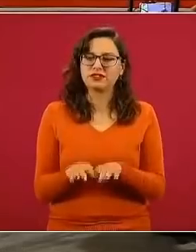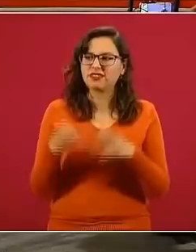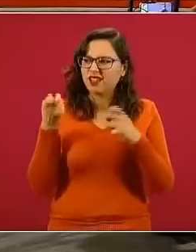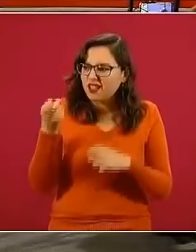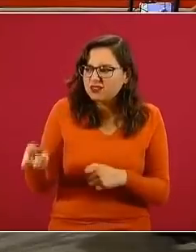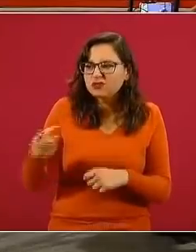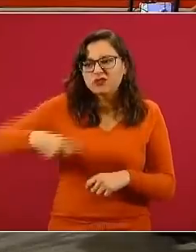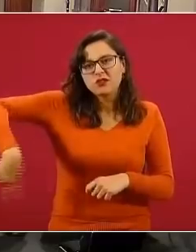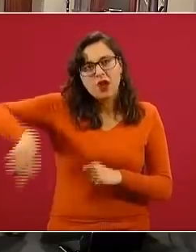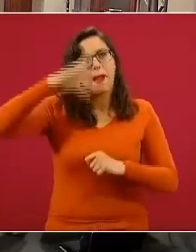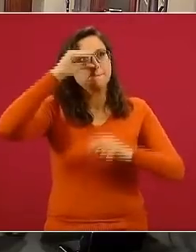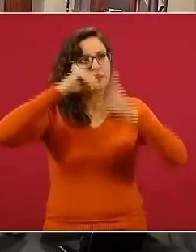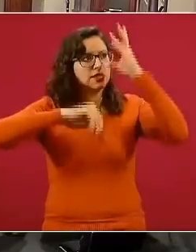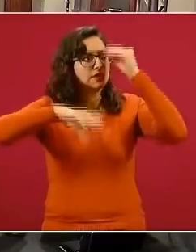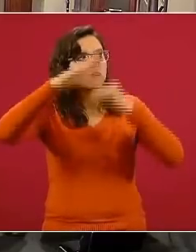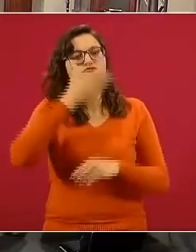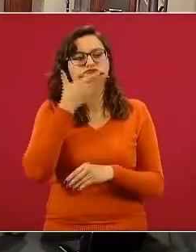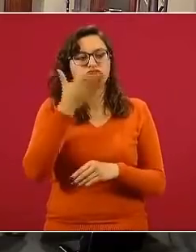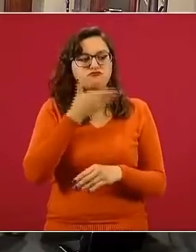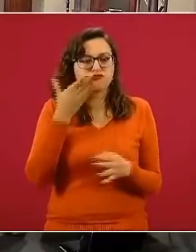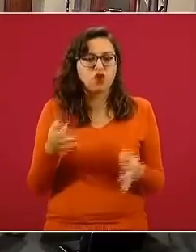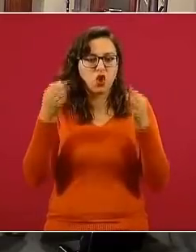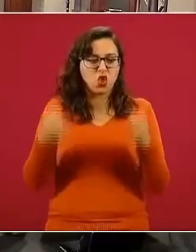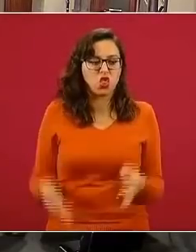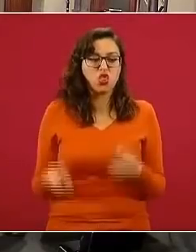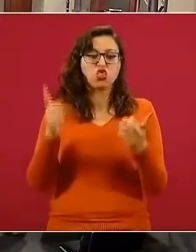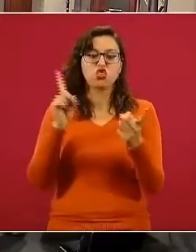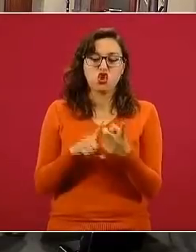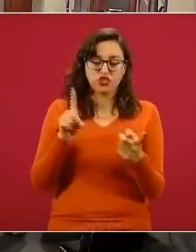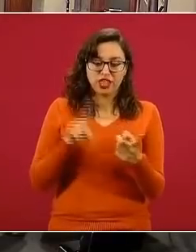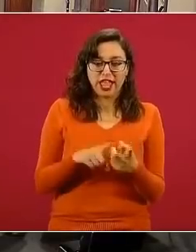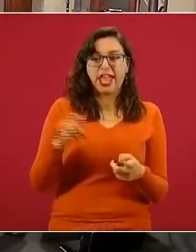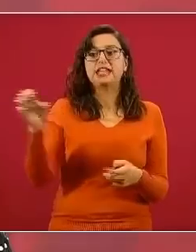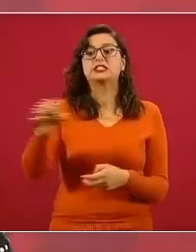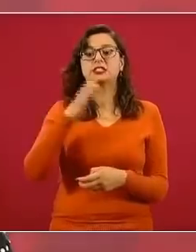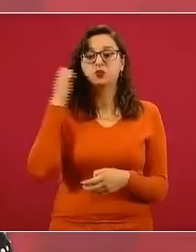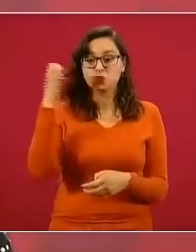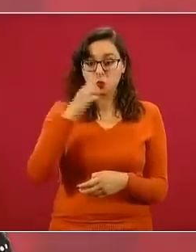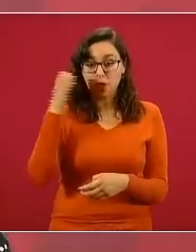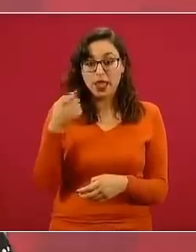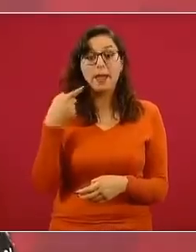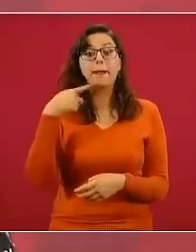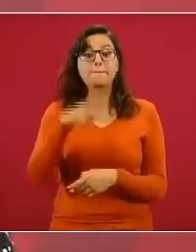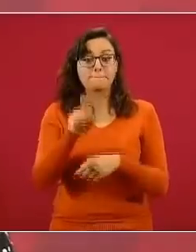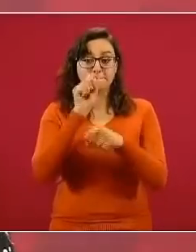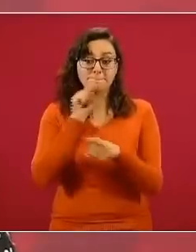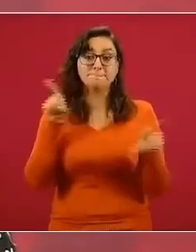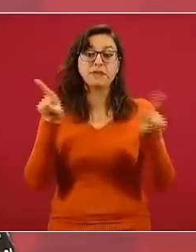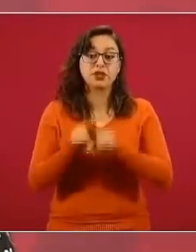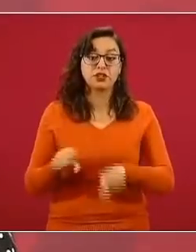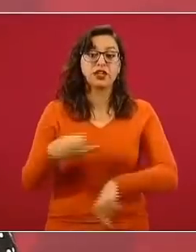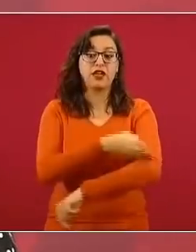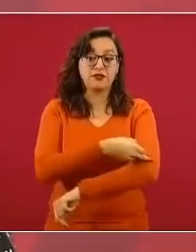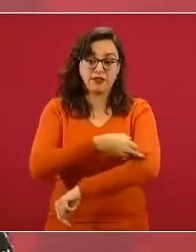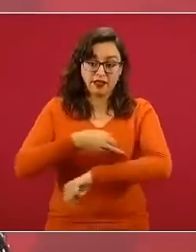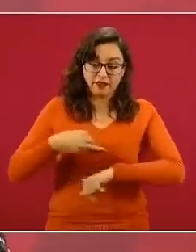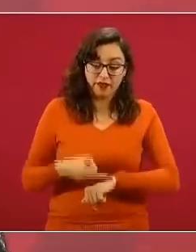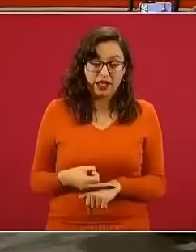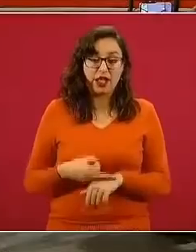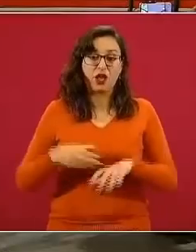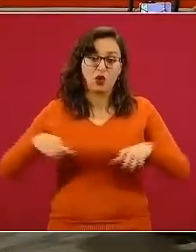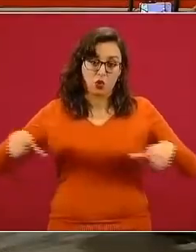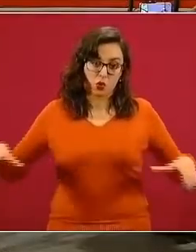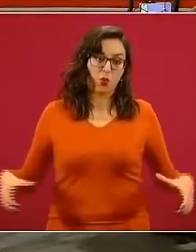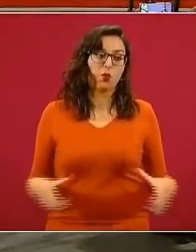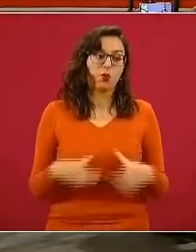hábitos? ¿En dónde? En la escuela, pero también tiene que trascender a la familia y a la